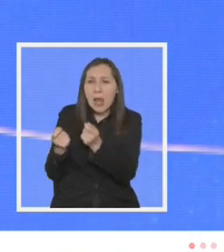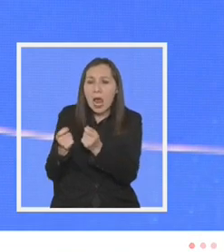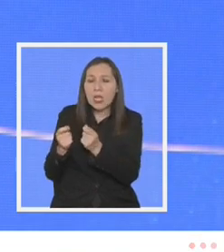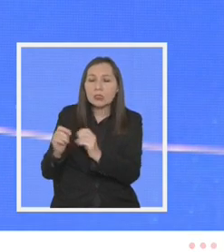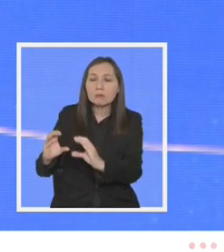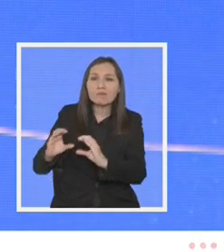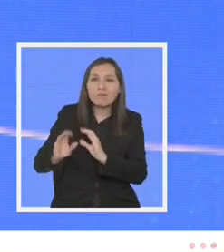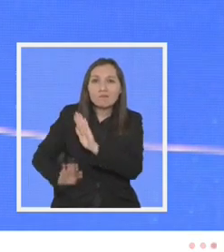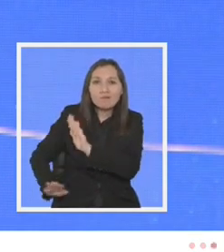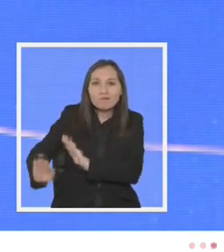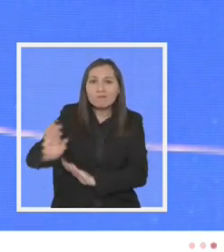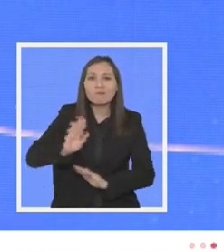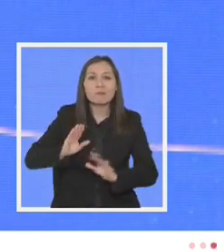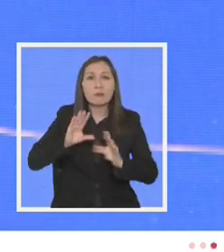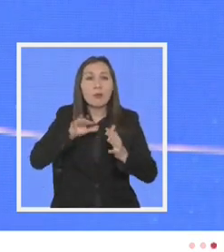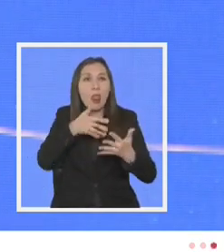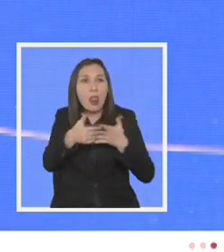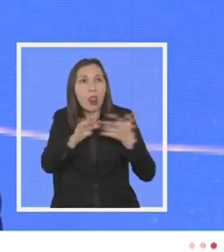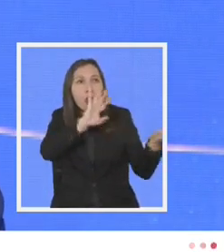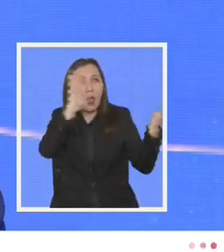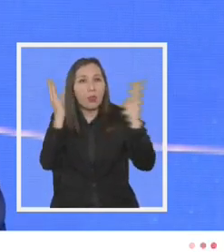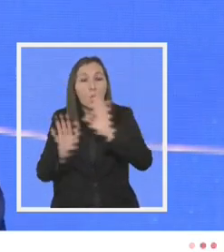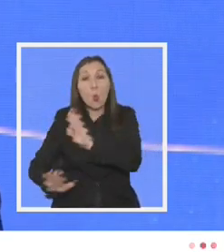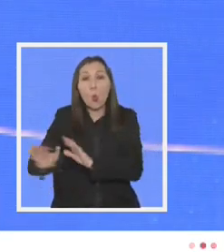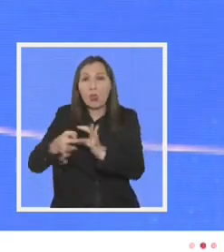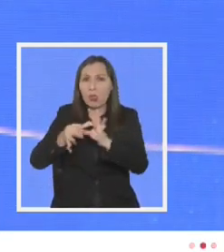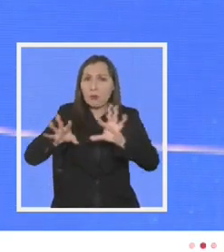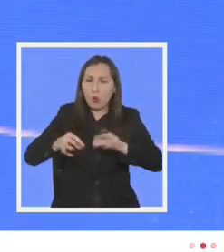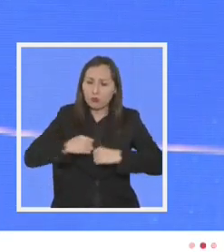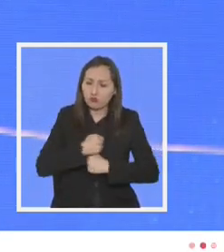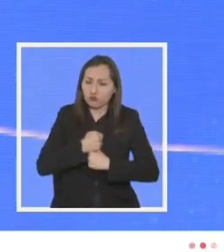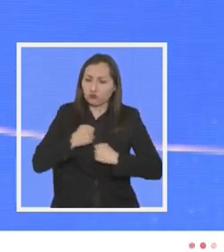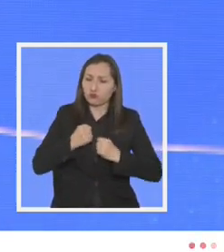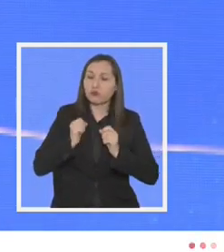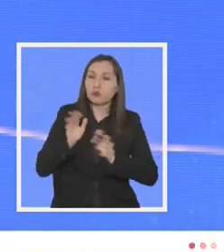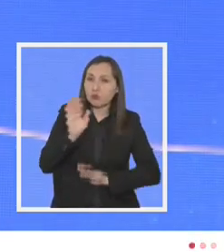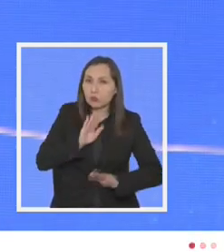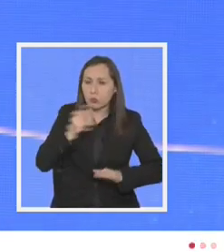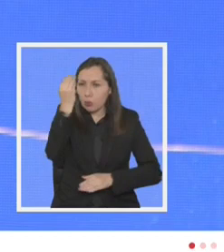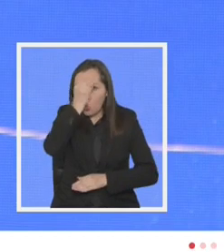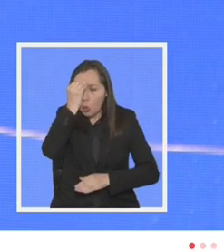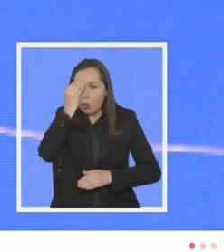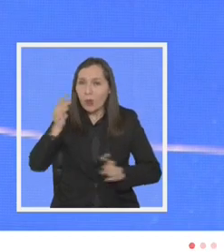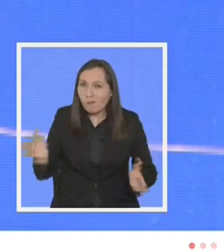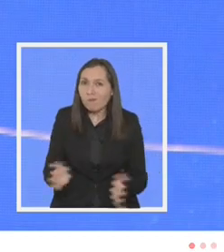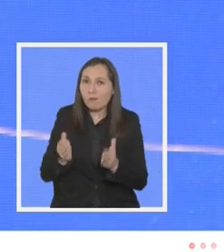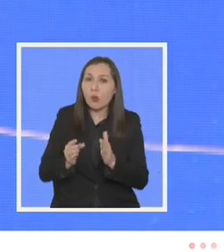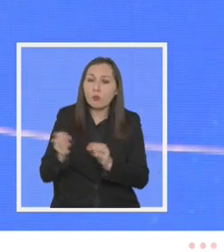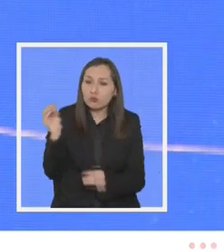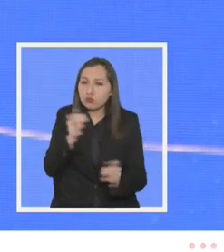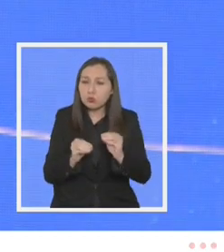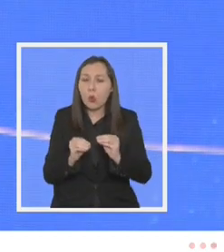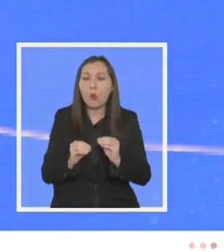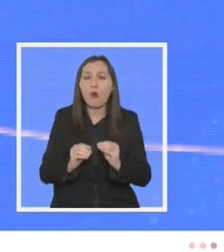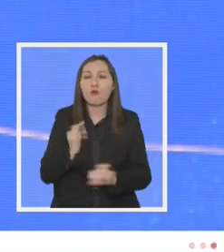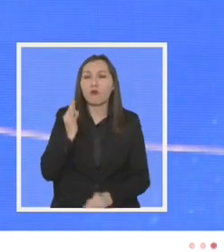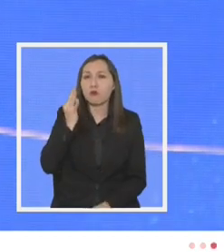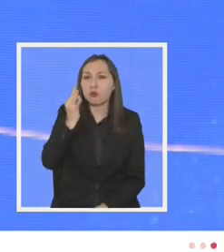protege el medio ambiente que cuida la democracia y la fortalece y se preocupa activamente por construir un futuro mejor